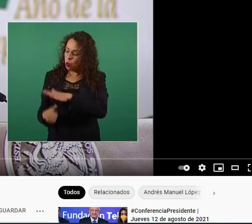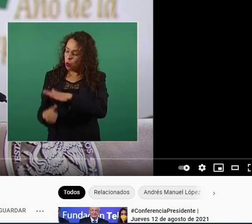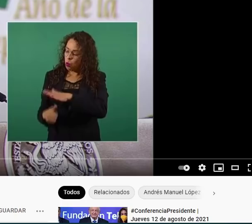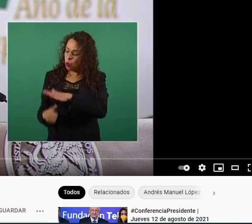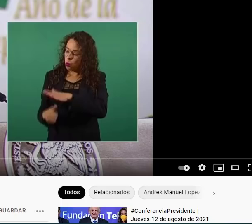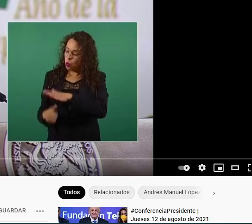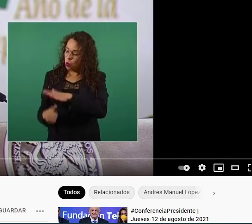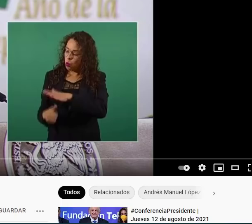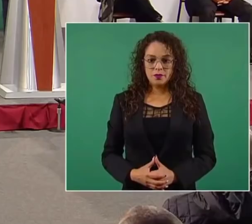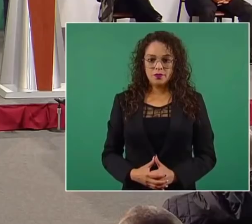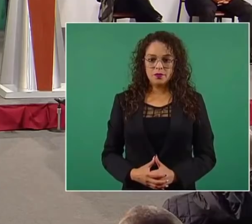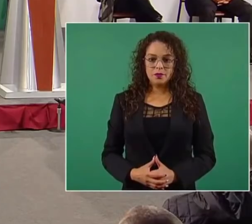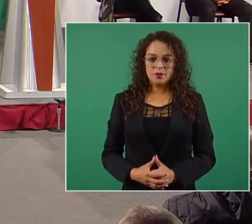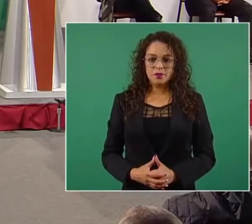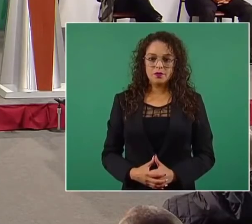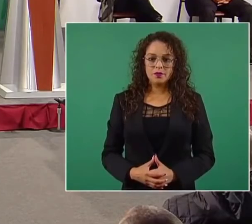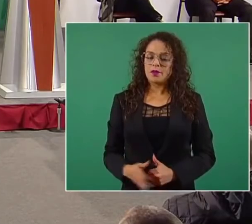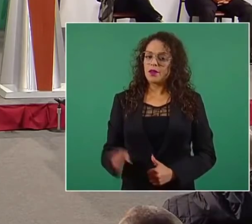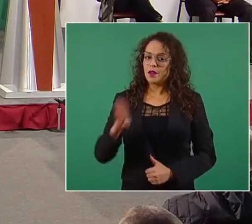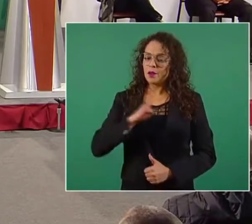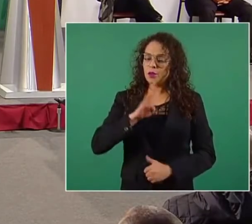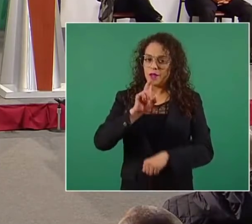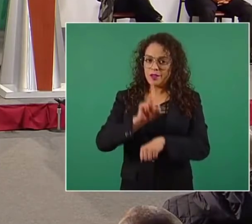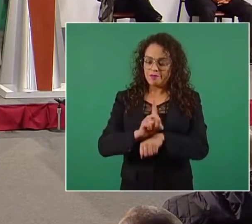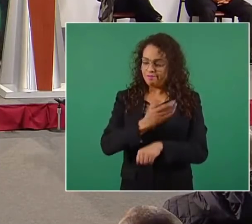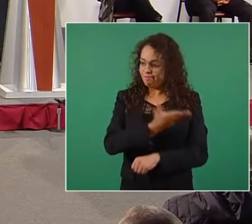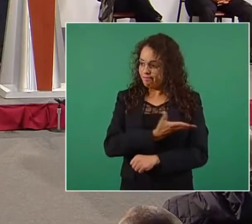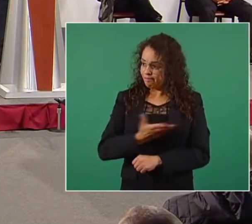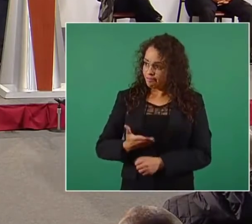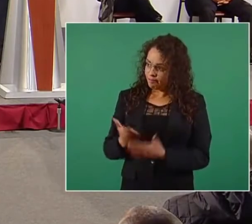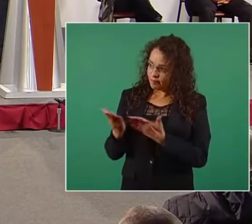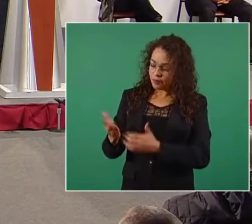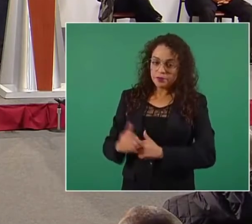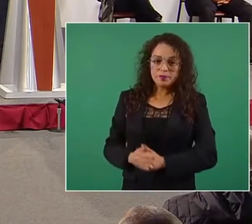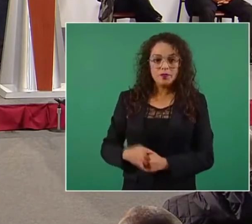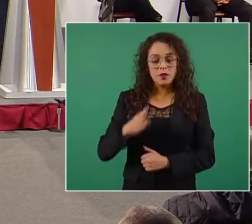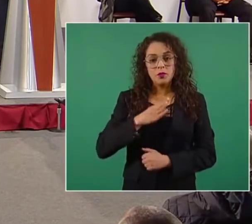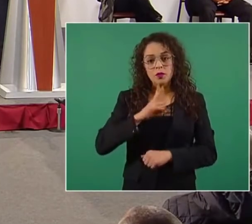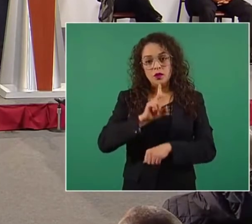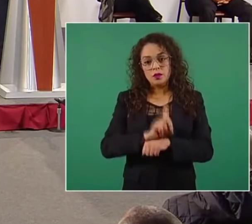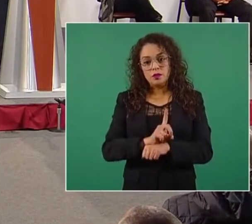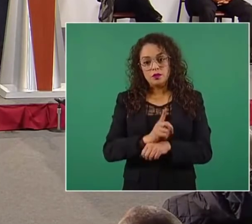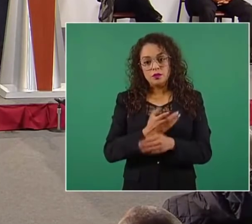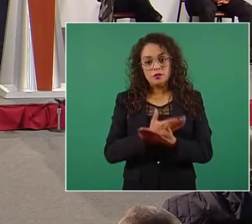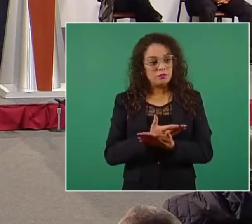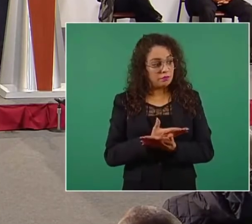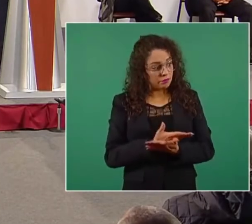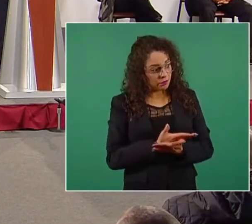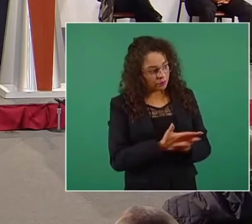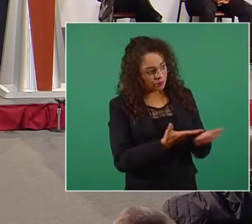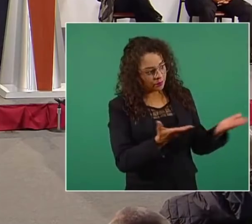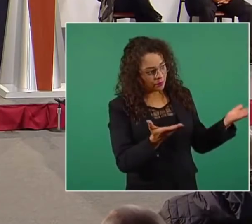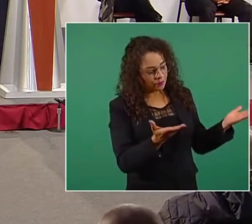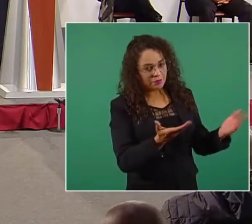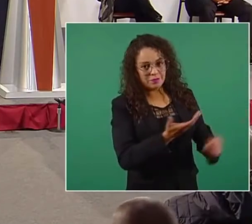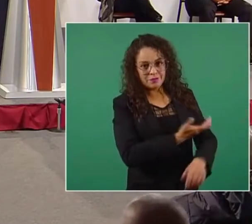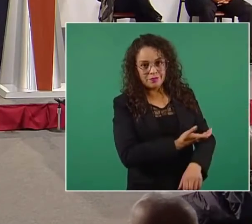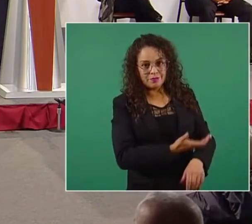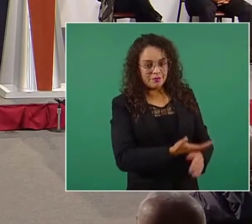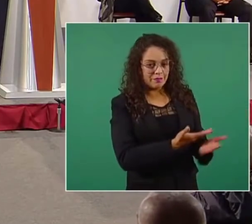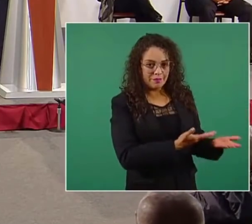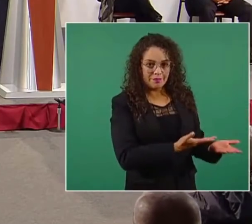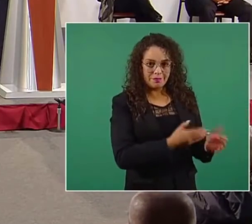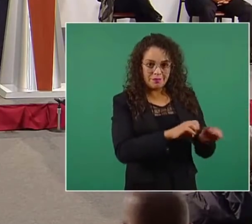próxima, bye. Muy buenos días, señor presidente, buenos días, distinguidos funcionarios, buenos días,